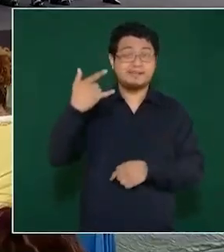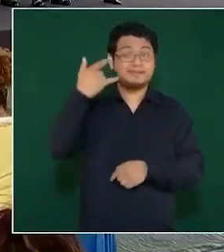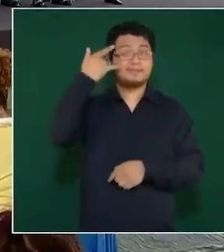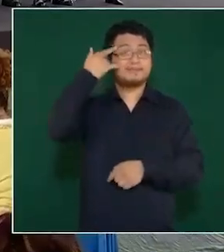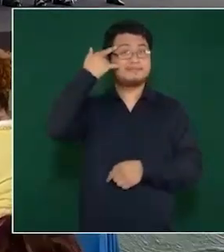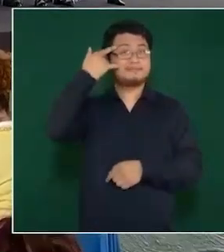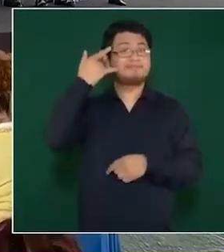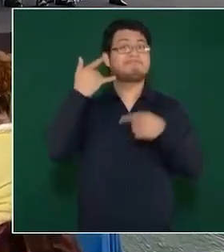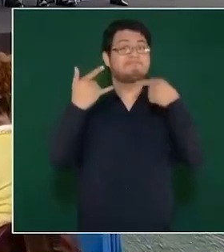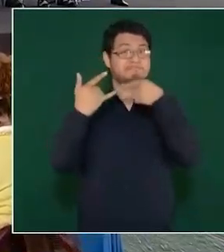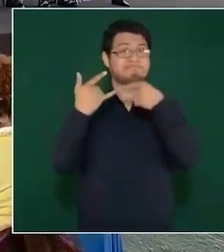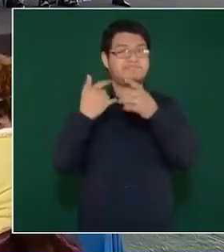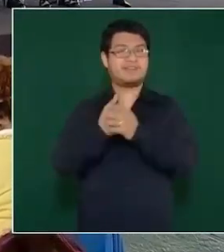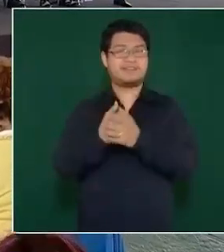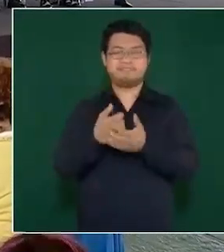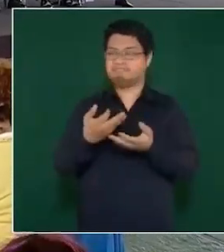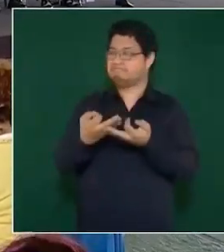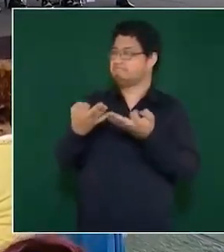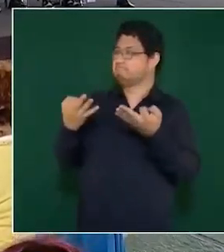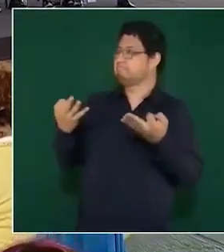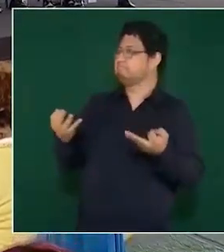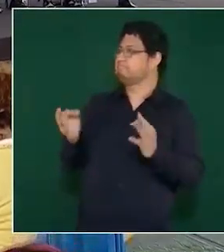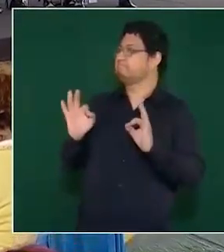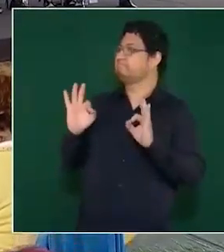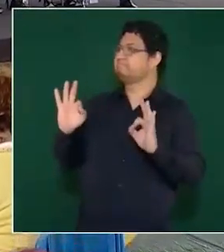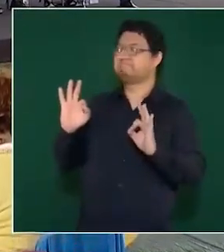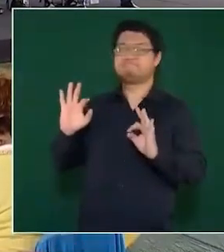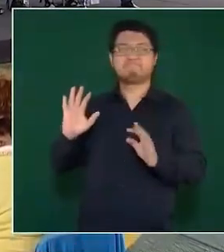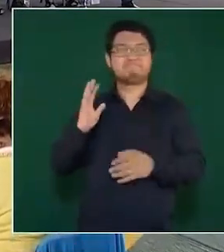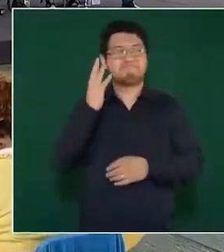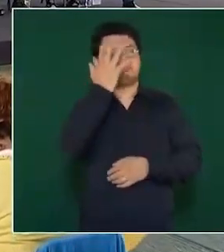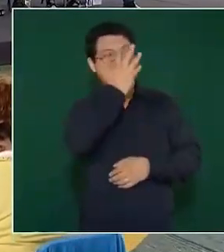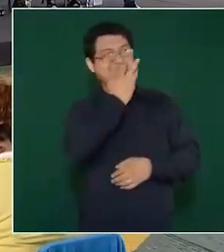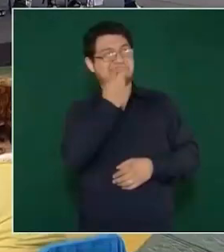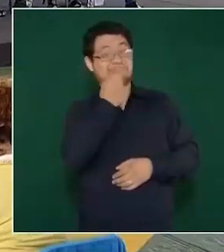nuestra tierra, esta es nuestra agua.